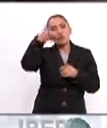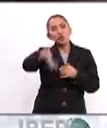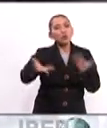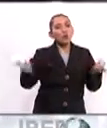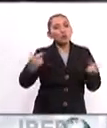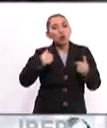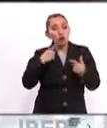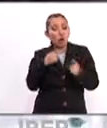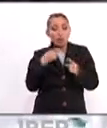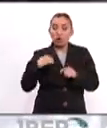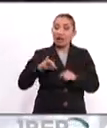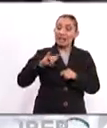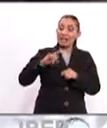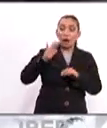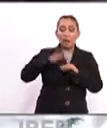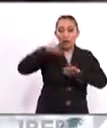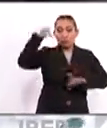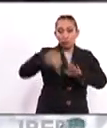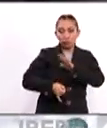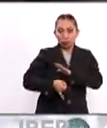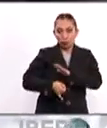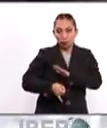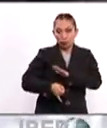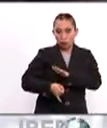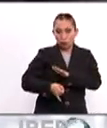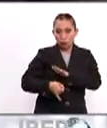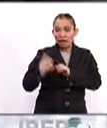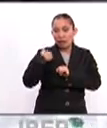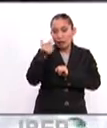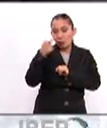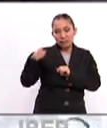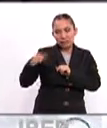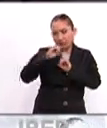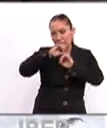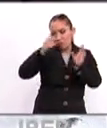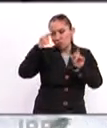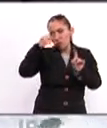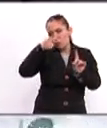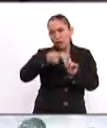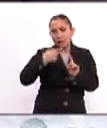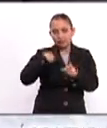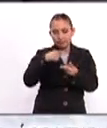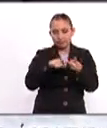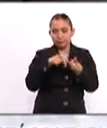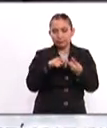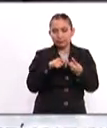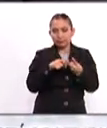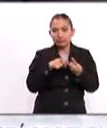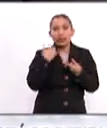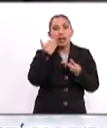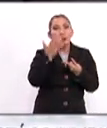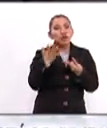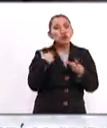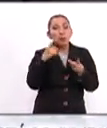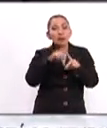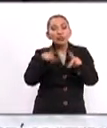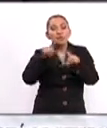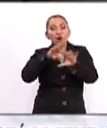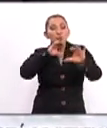objetivo en la vida no es ser ingeniero, es mucho más que eso. Entonces, queremos que tengan claro eso. Segundo, queremos que sean